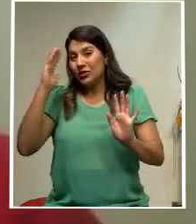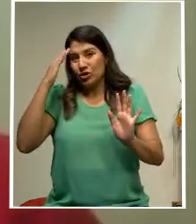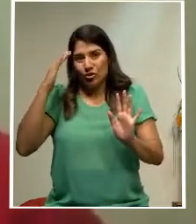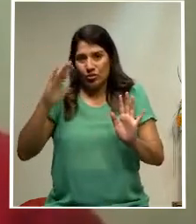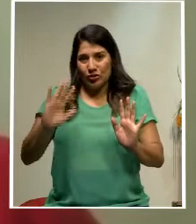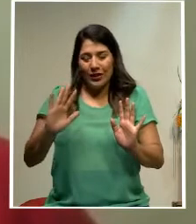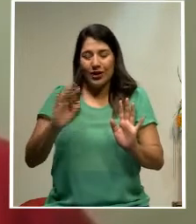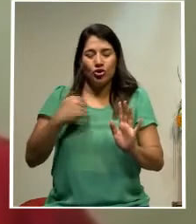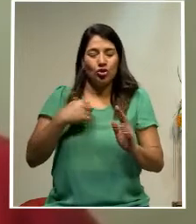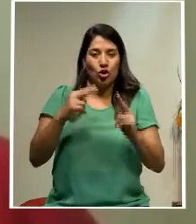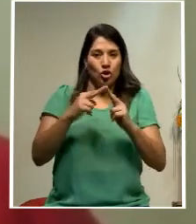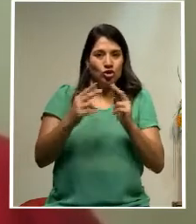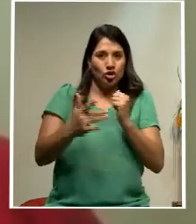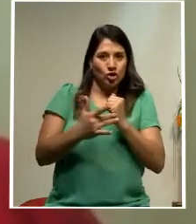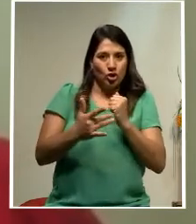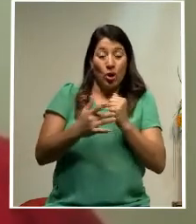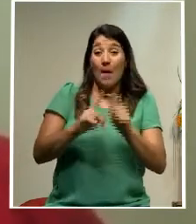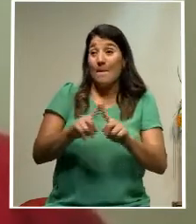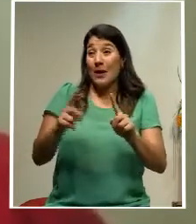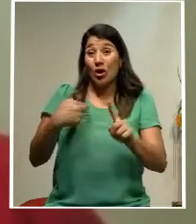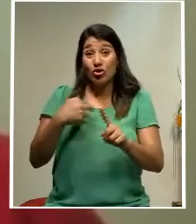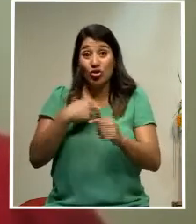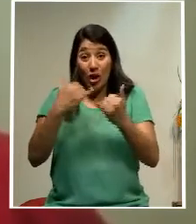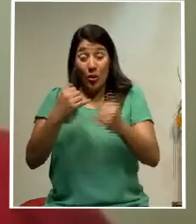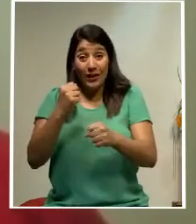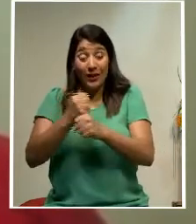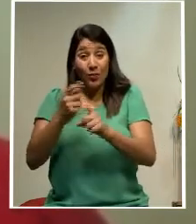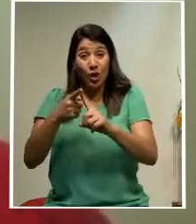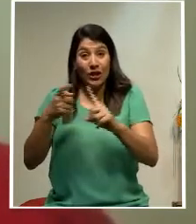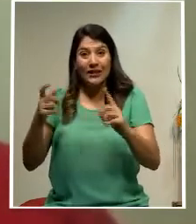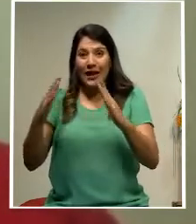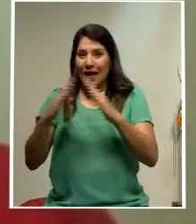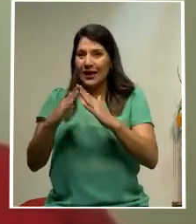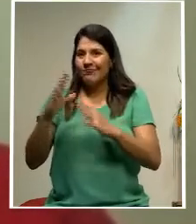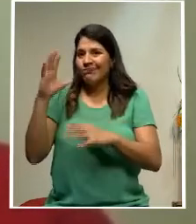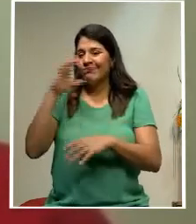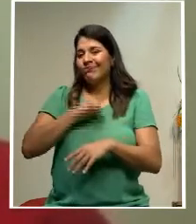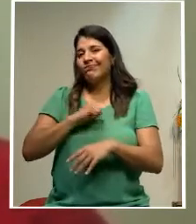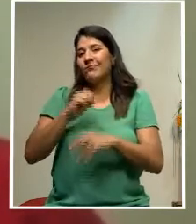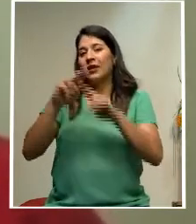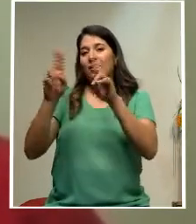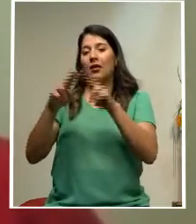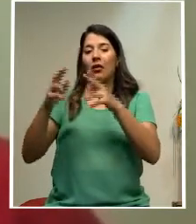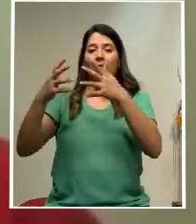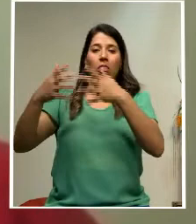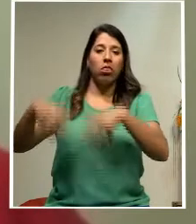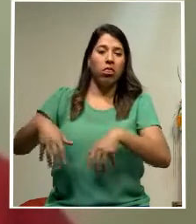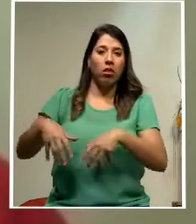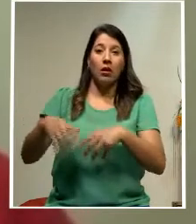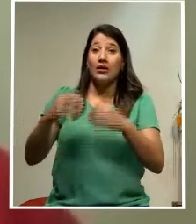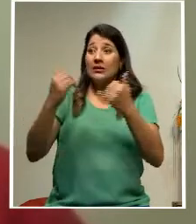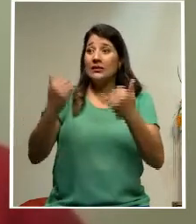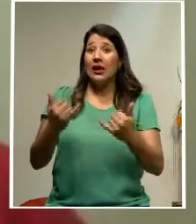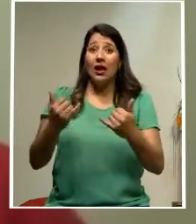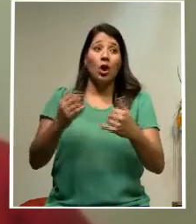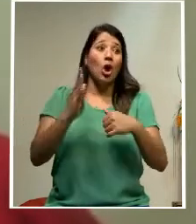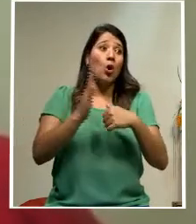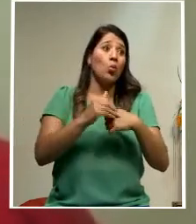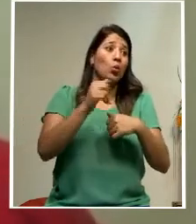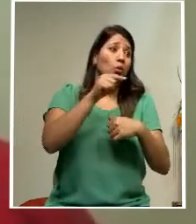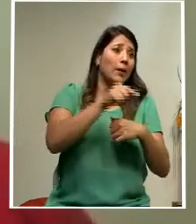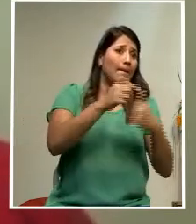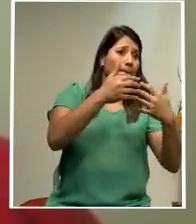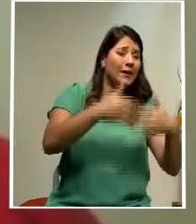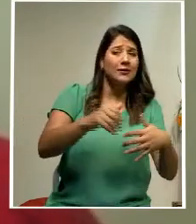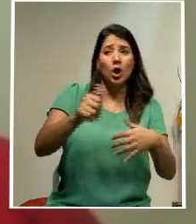todos los que estamos en teletrabajo ahora con la conectividad, que el internet se cae, que ya no es una compañía, que es la otra, o sea, que